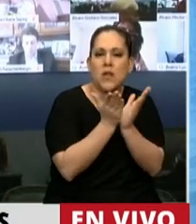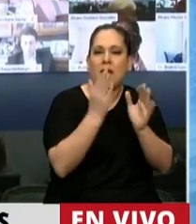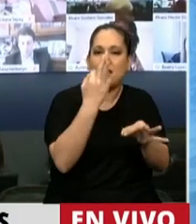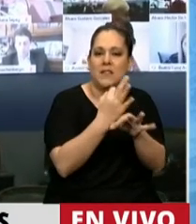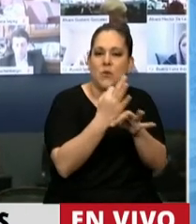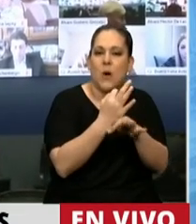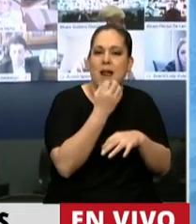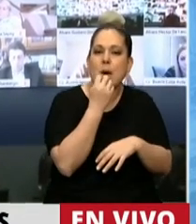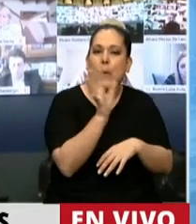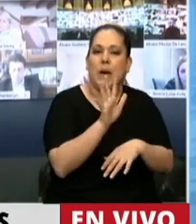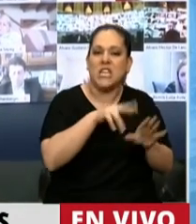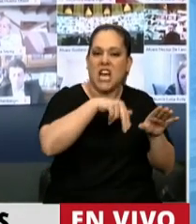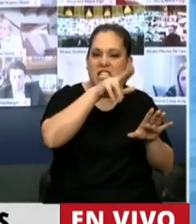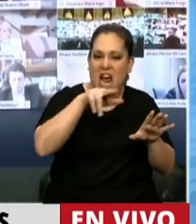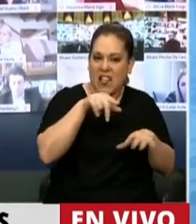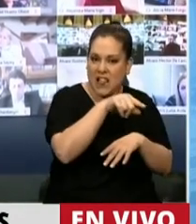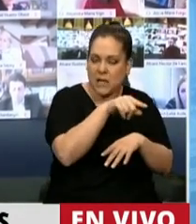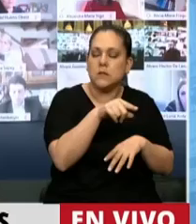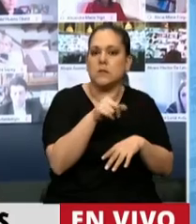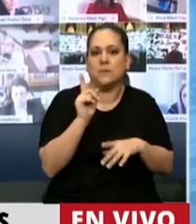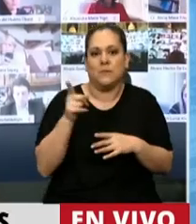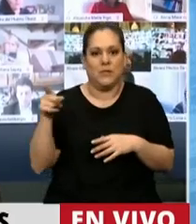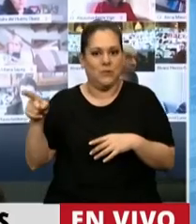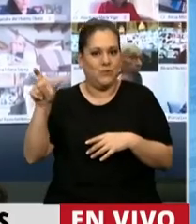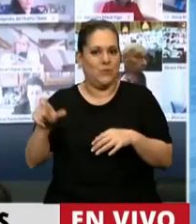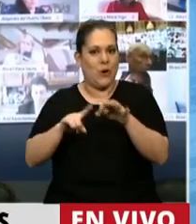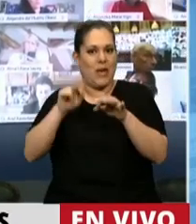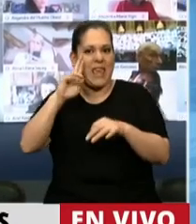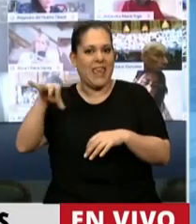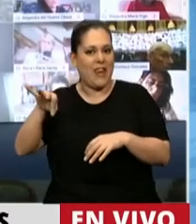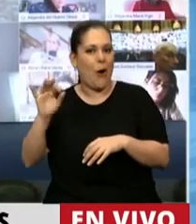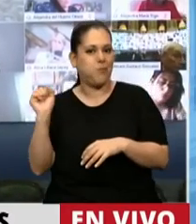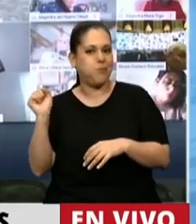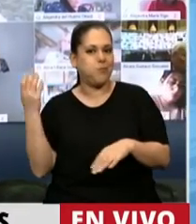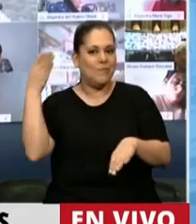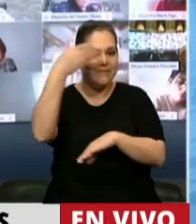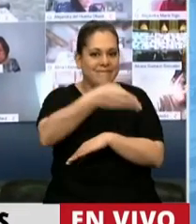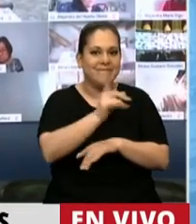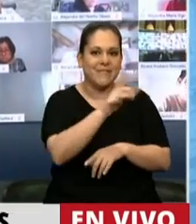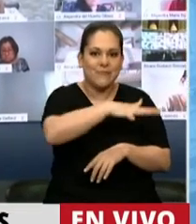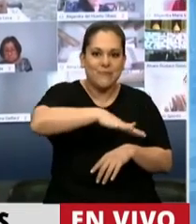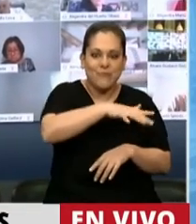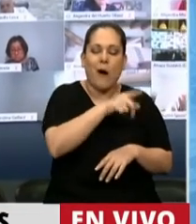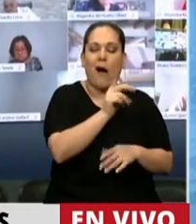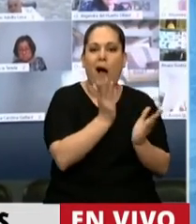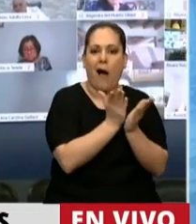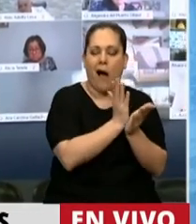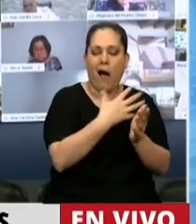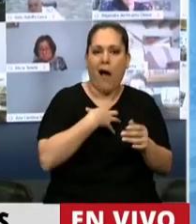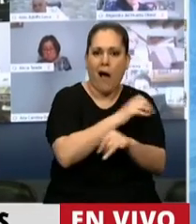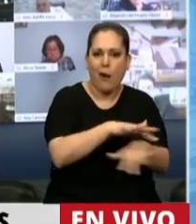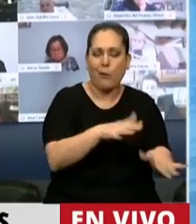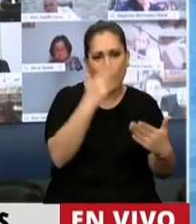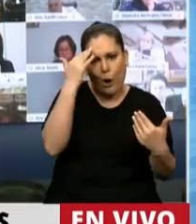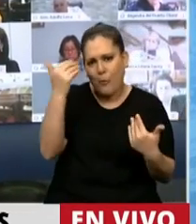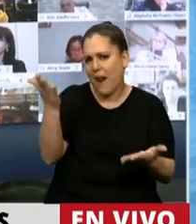Bellas Artes, por ejemplo, donde cursó sus estudios, Quino también pudimos ver en estos días sus